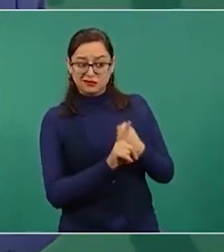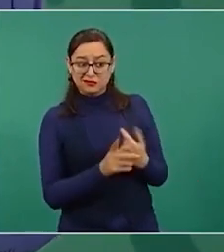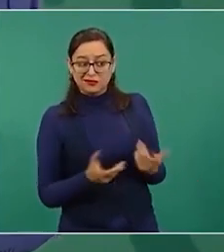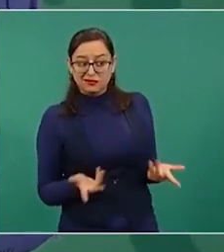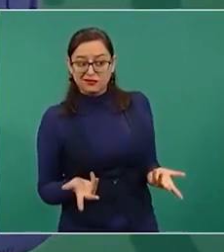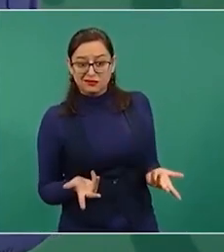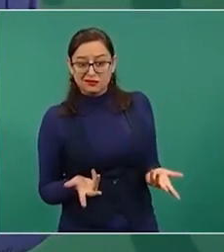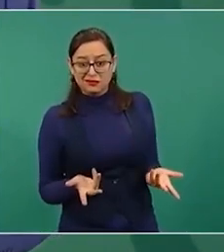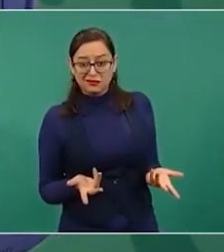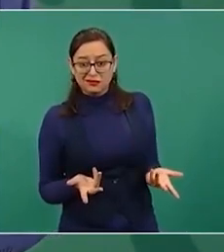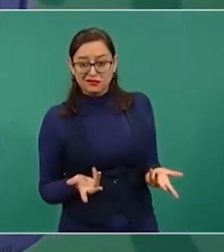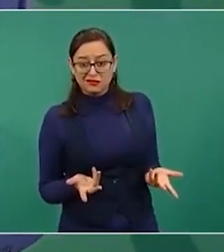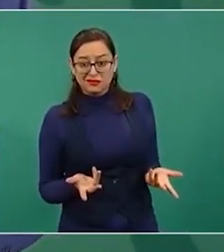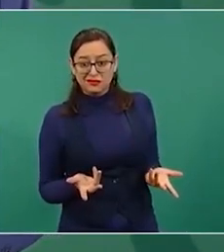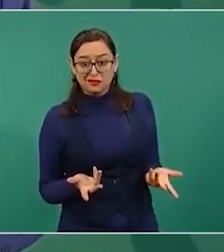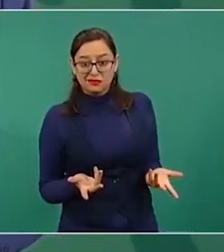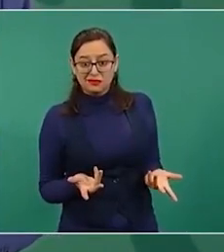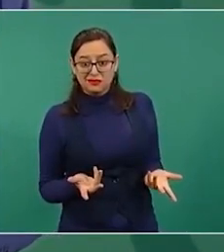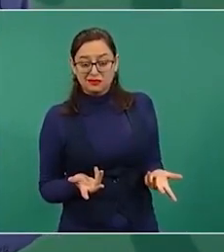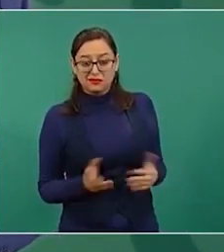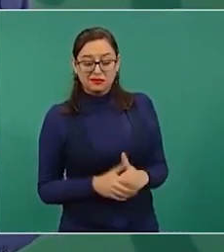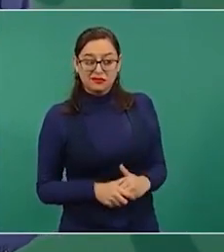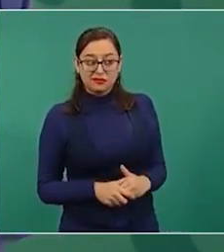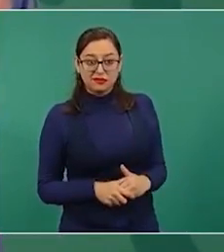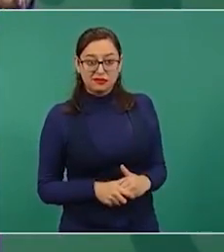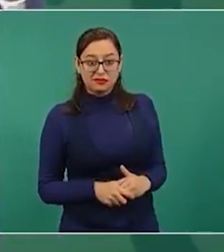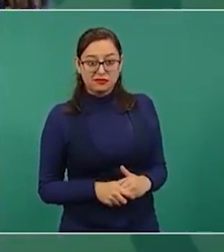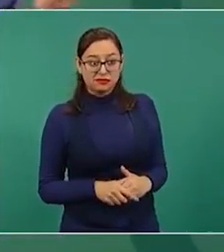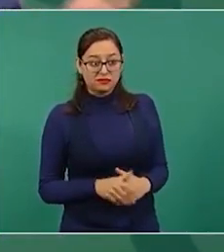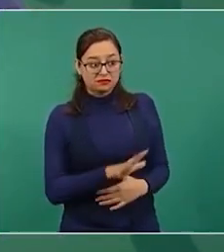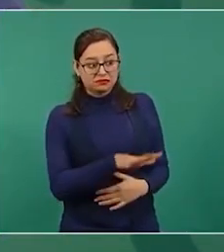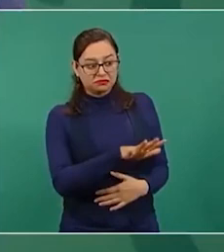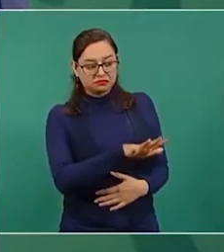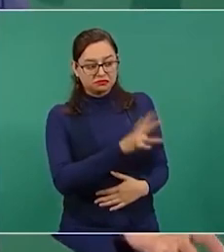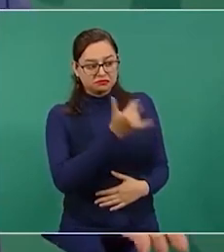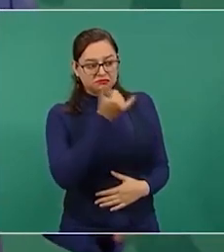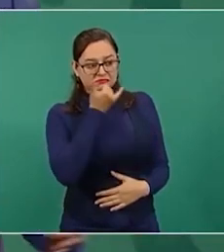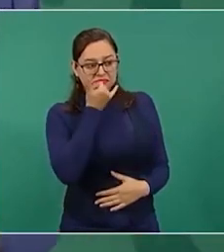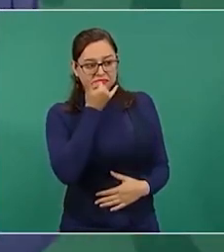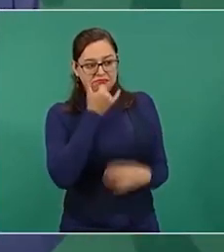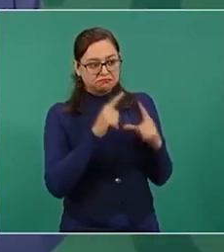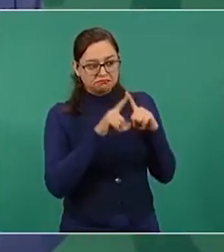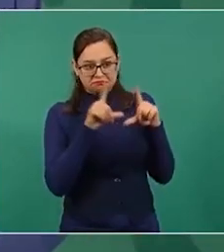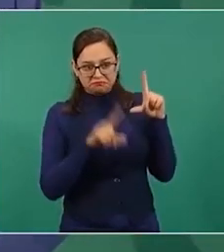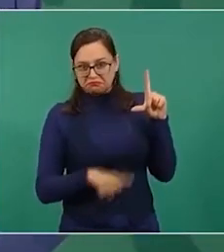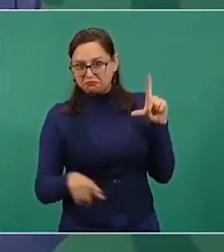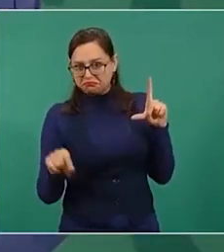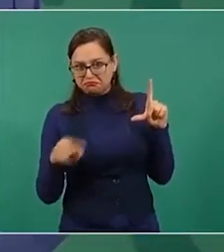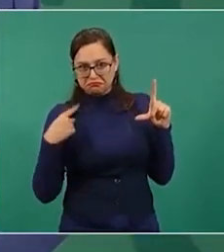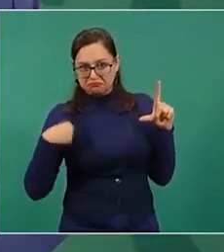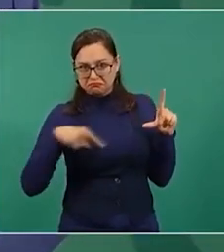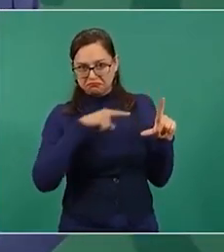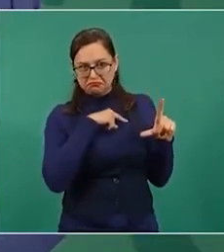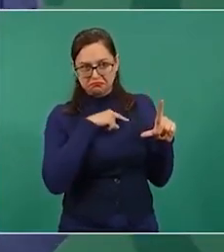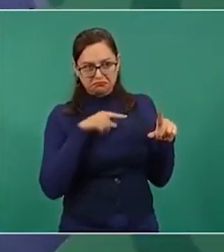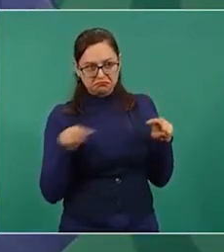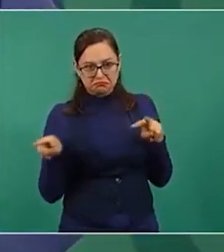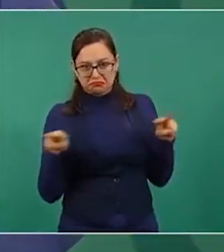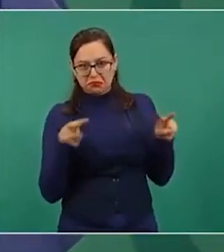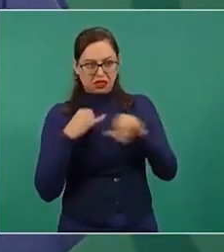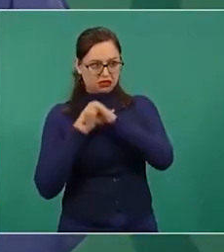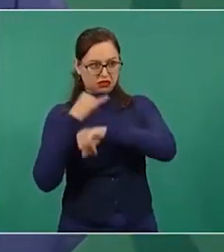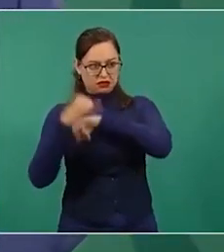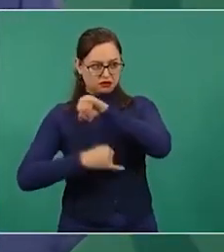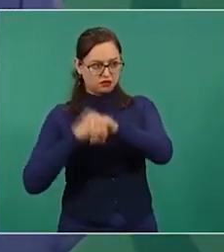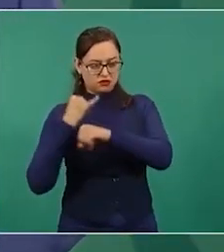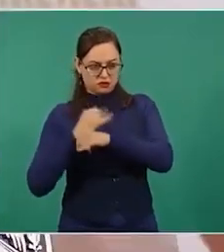les dijo el señor nosotros tenemos otra visión de México de afuera